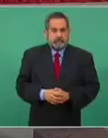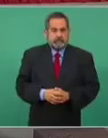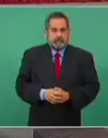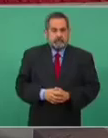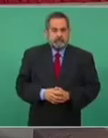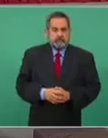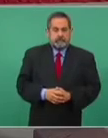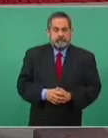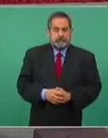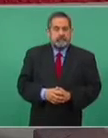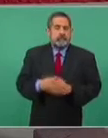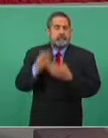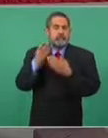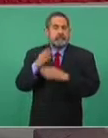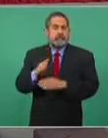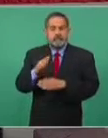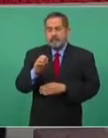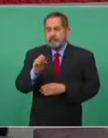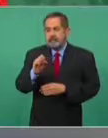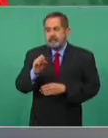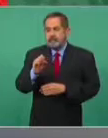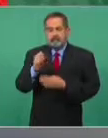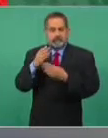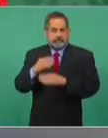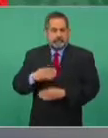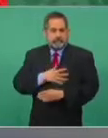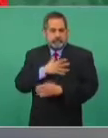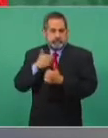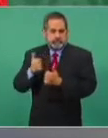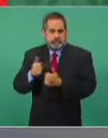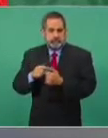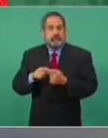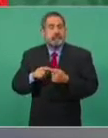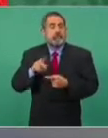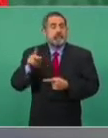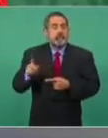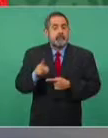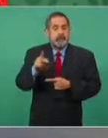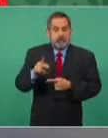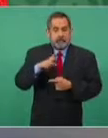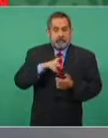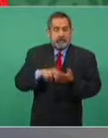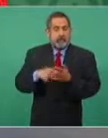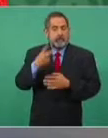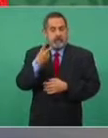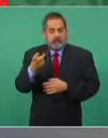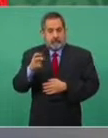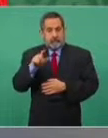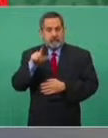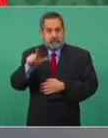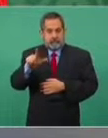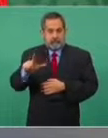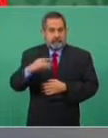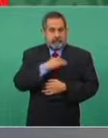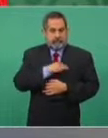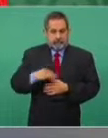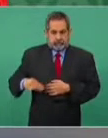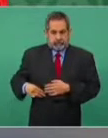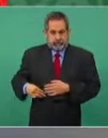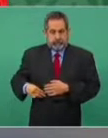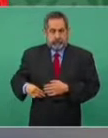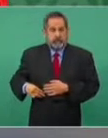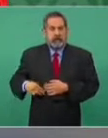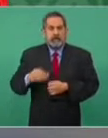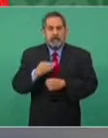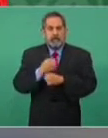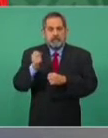Banco del Bienestar, Puebla tiene 217 municipios, tengo la